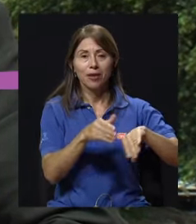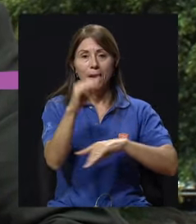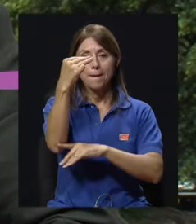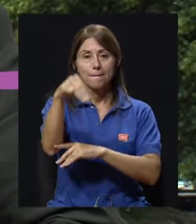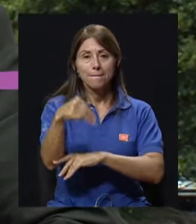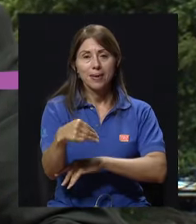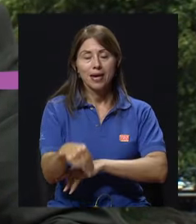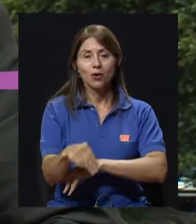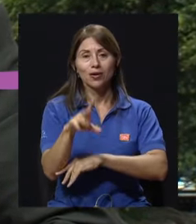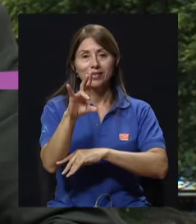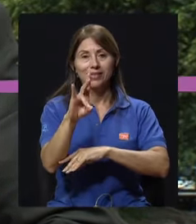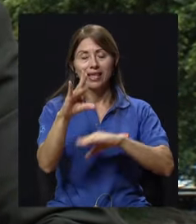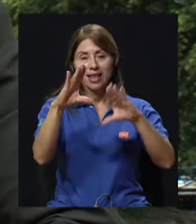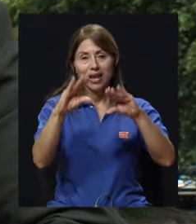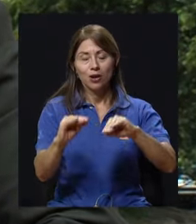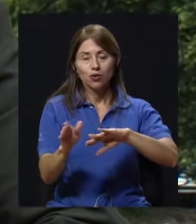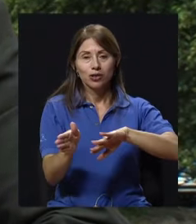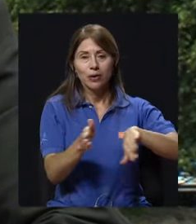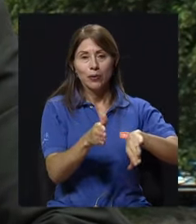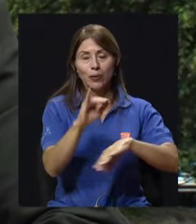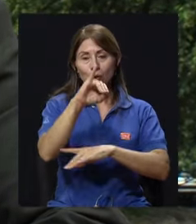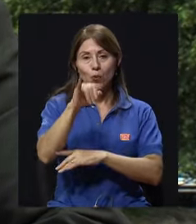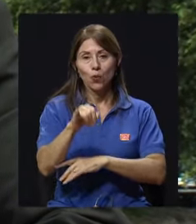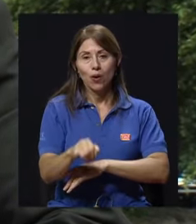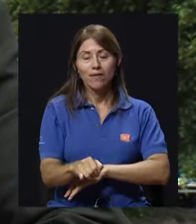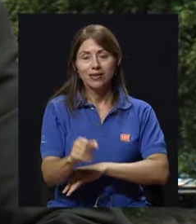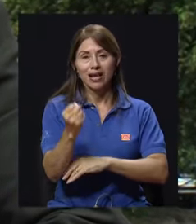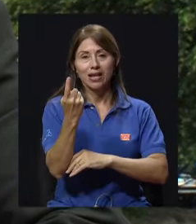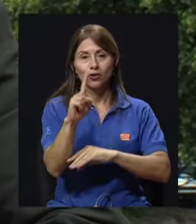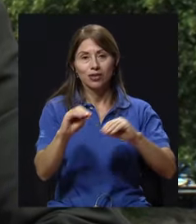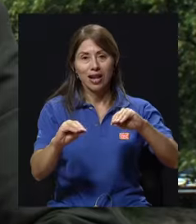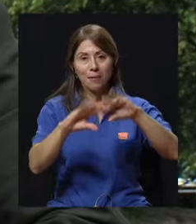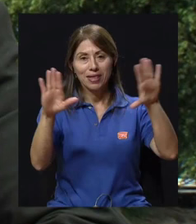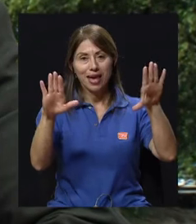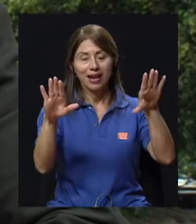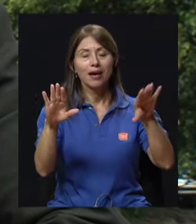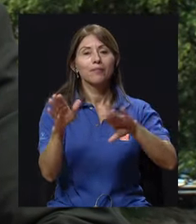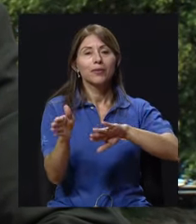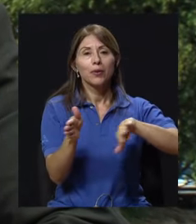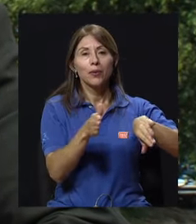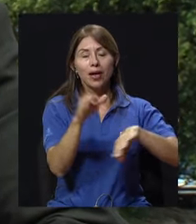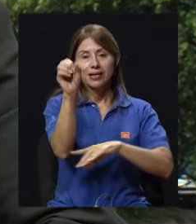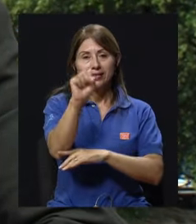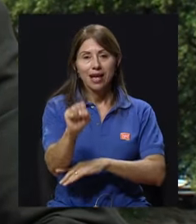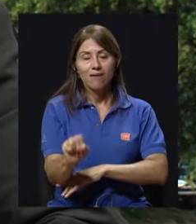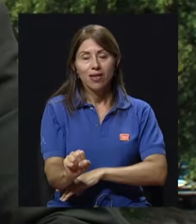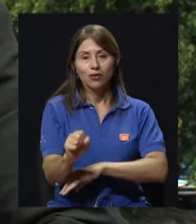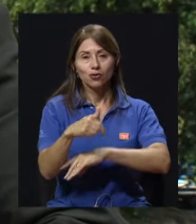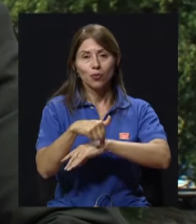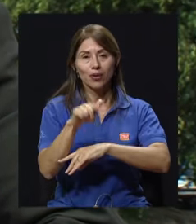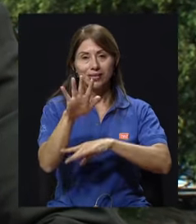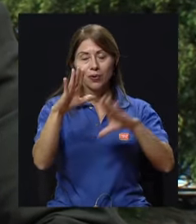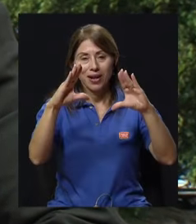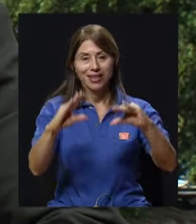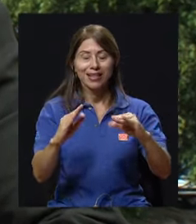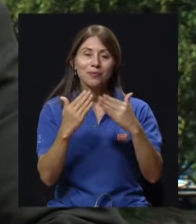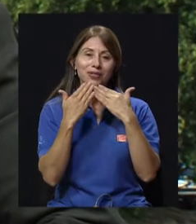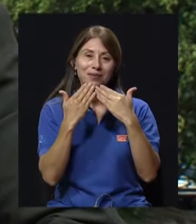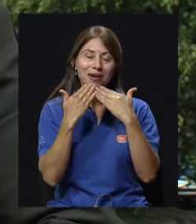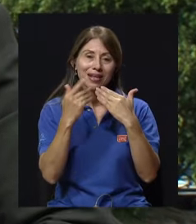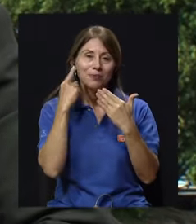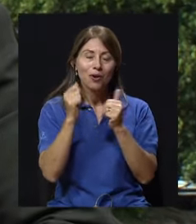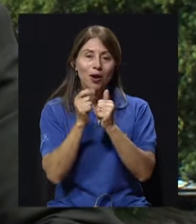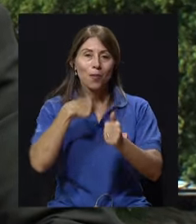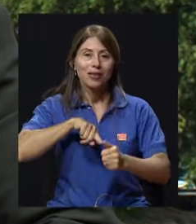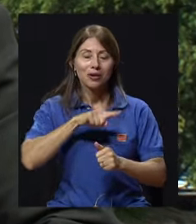miércoles a las 7 de la noche y los días jueves a las 11 de la mañana, así como los sábados a las 5 de la tarde. Muchísimas